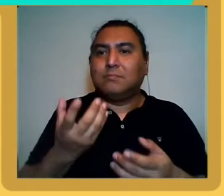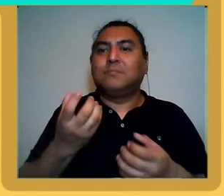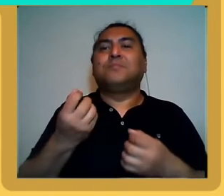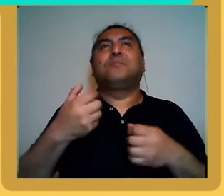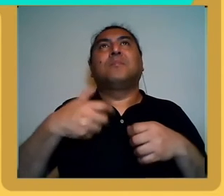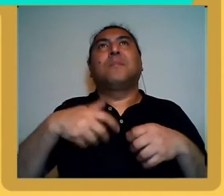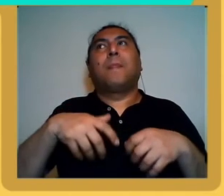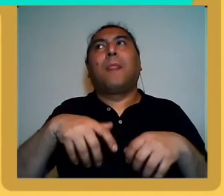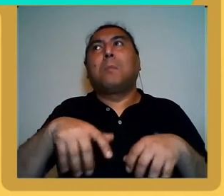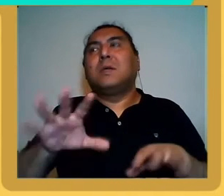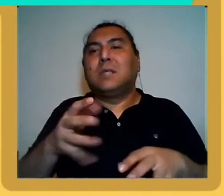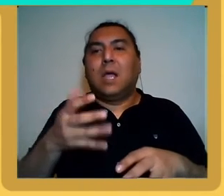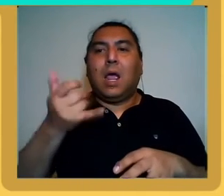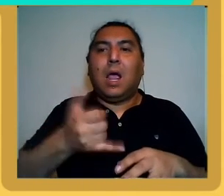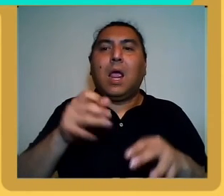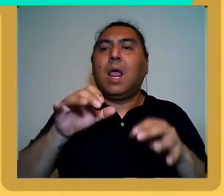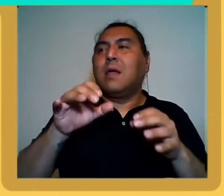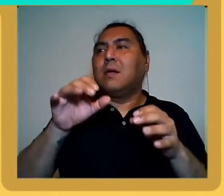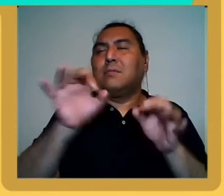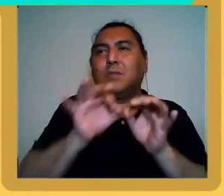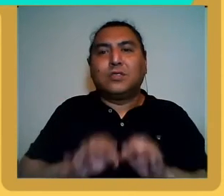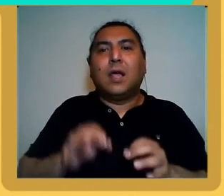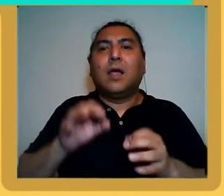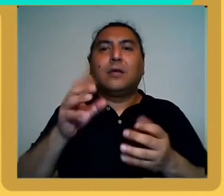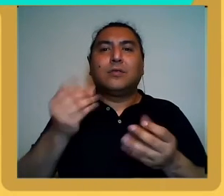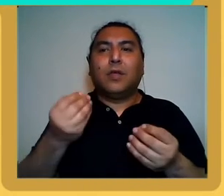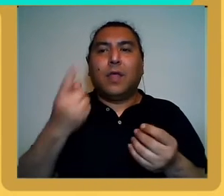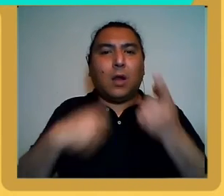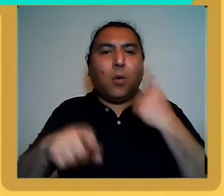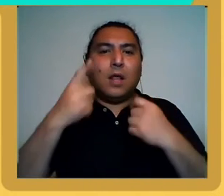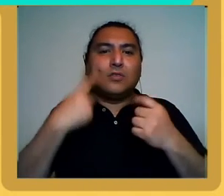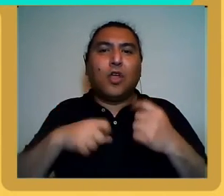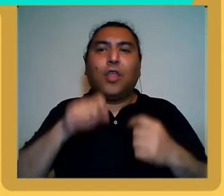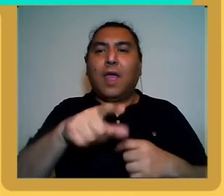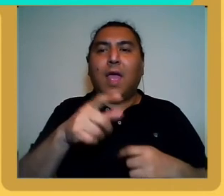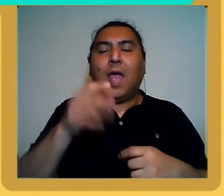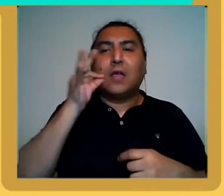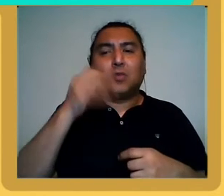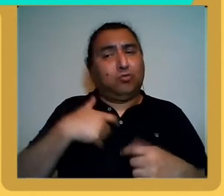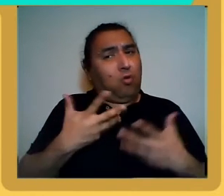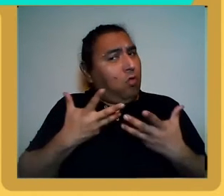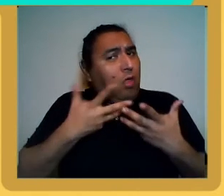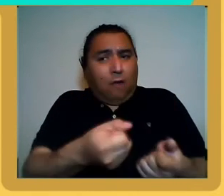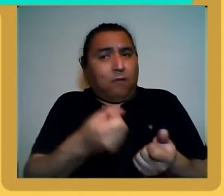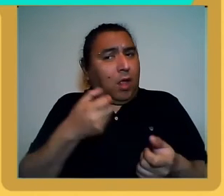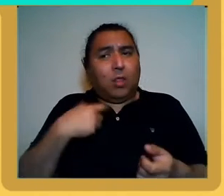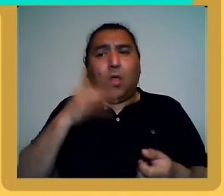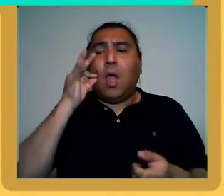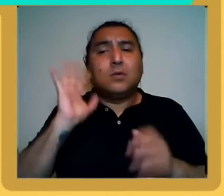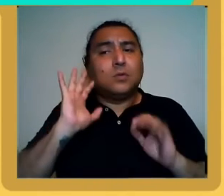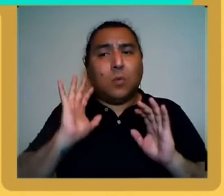lee proyectos digamos de regulación del azúcar yo soy un defensor del azúcar el azúcar